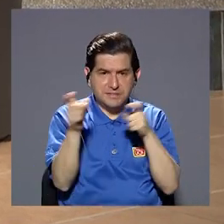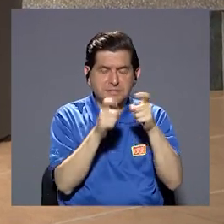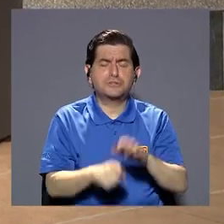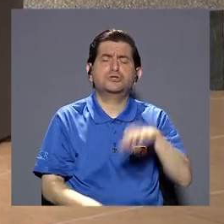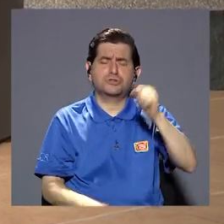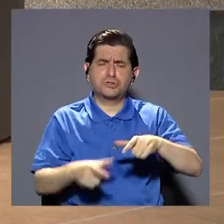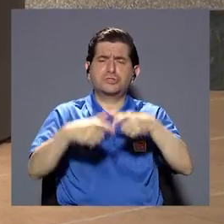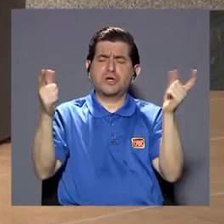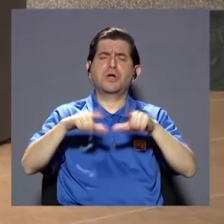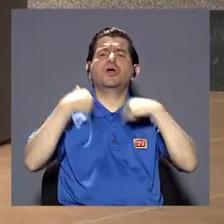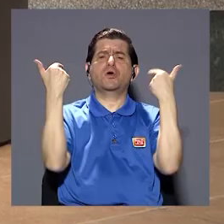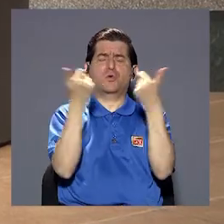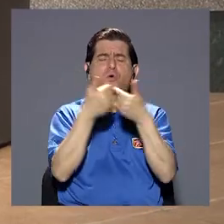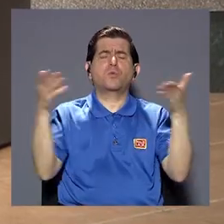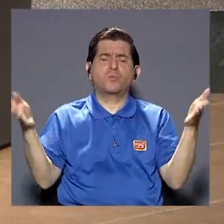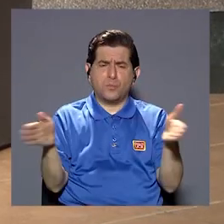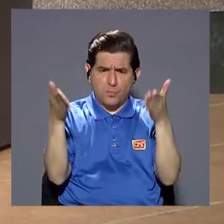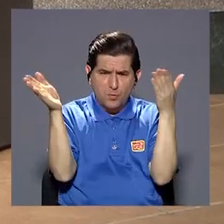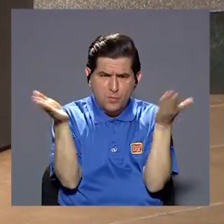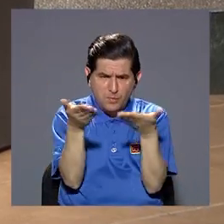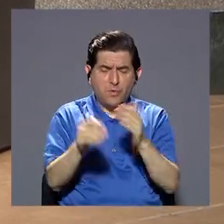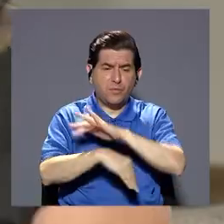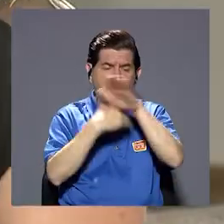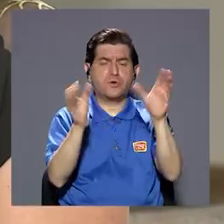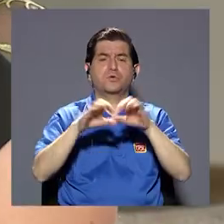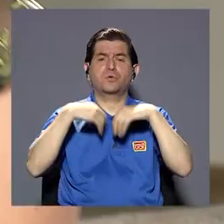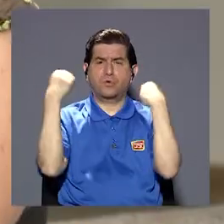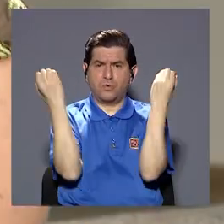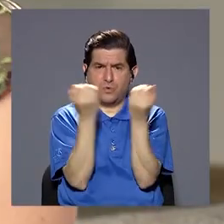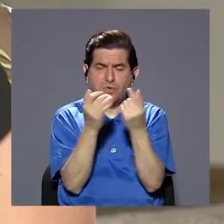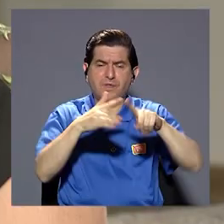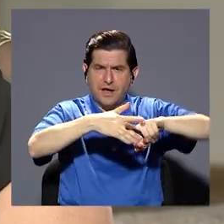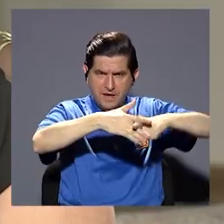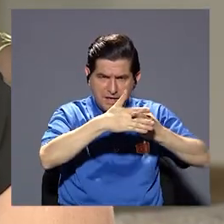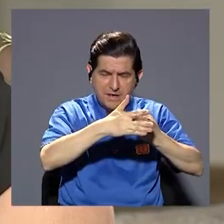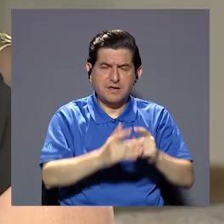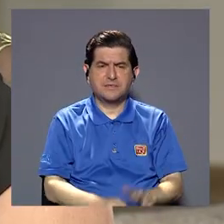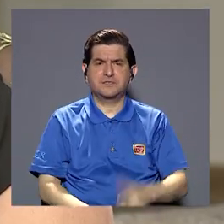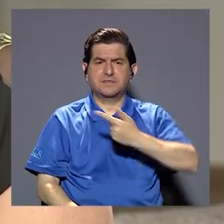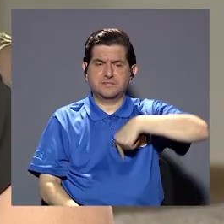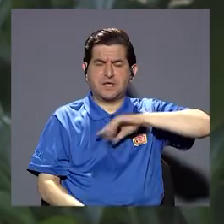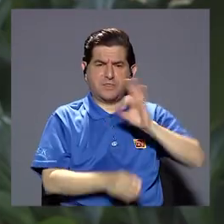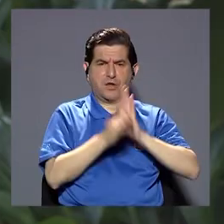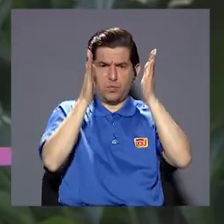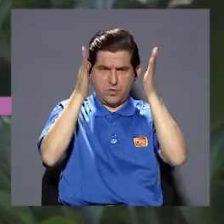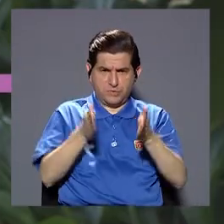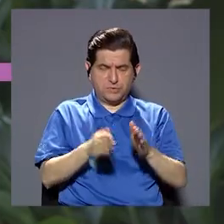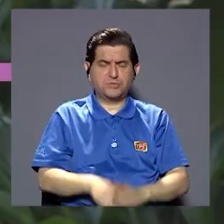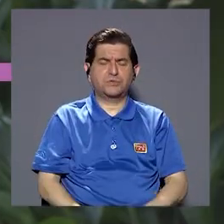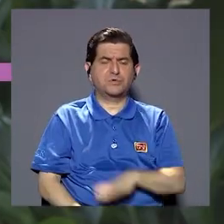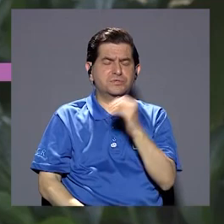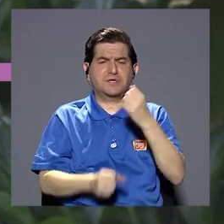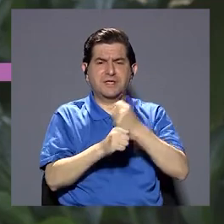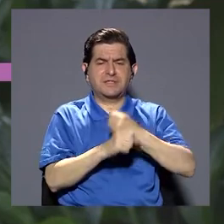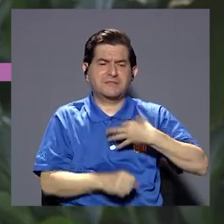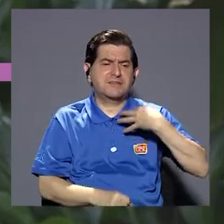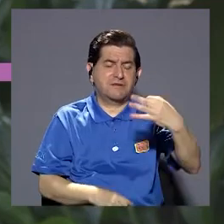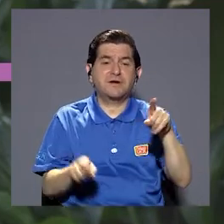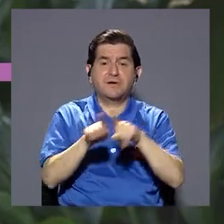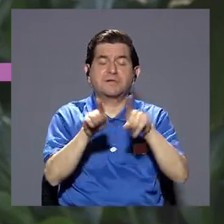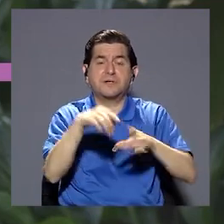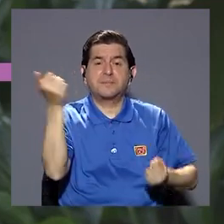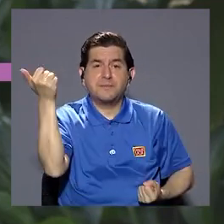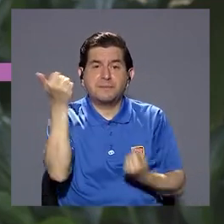entonces los grupos que hacen apoyados por por el mismo EWICE administrado por ustedes si la mayoría de estos grupos son